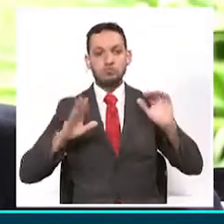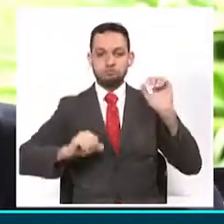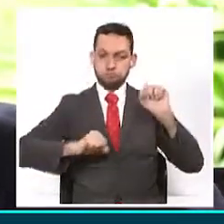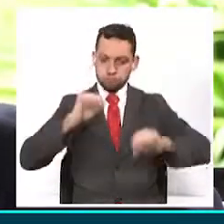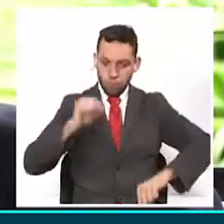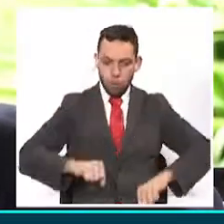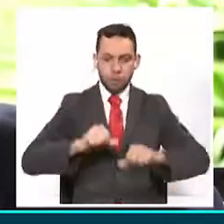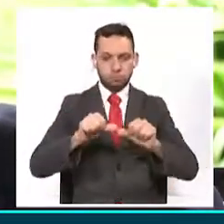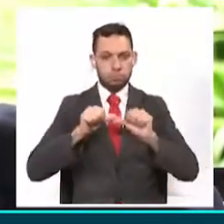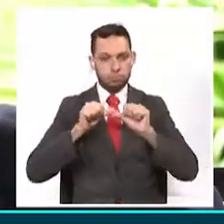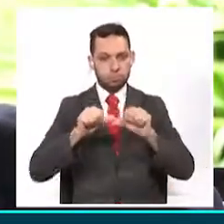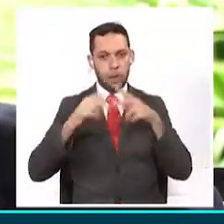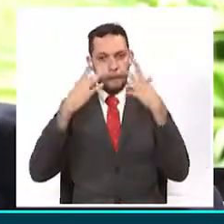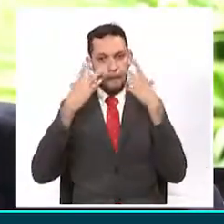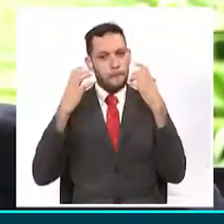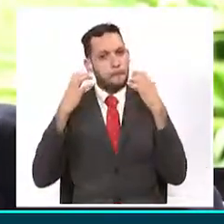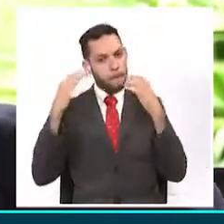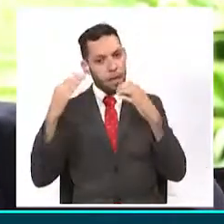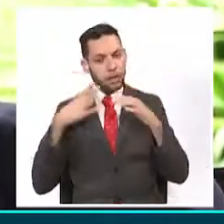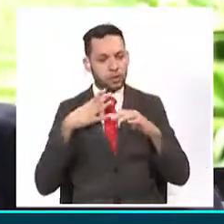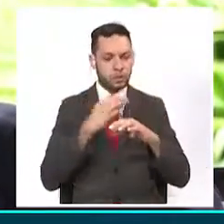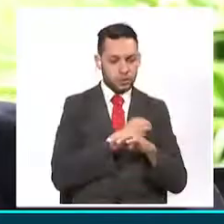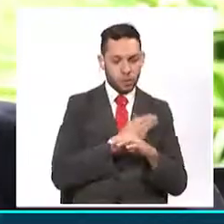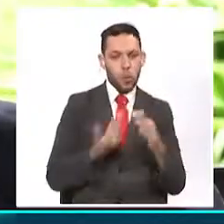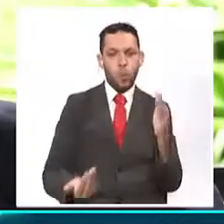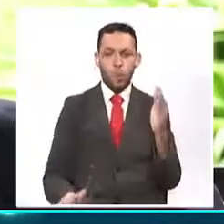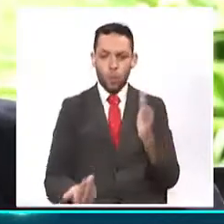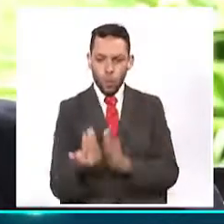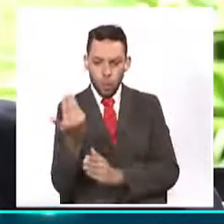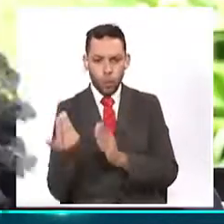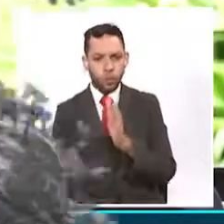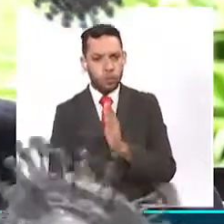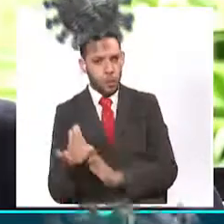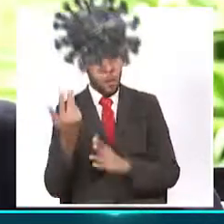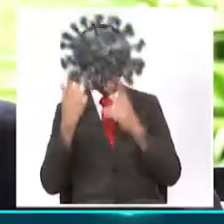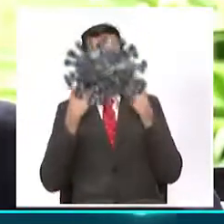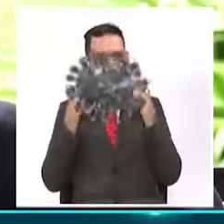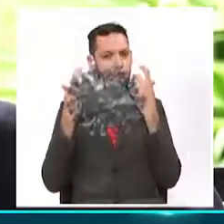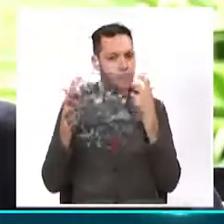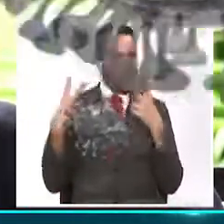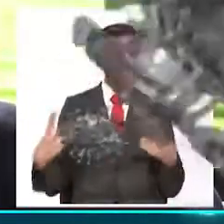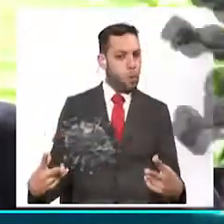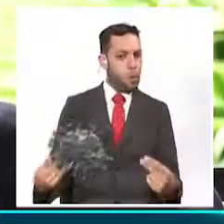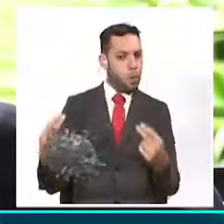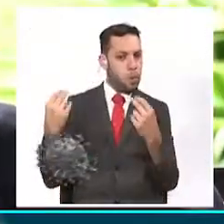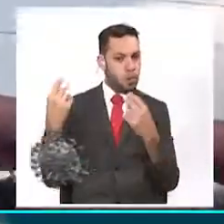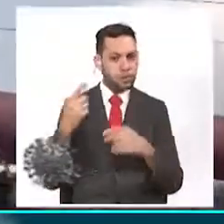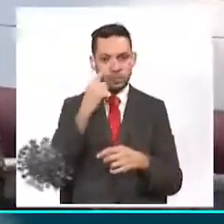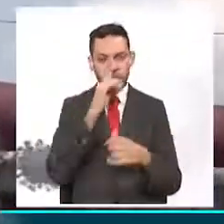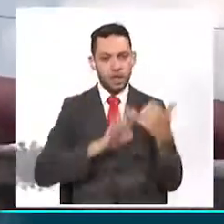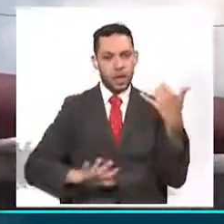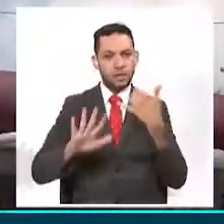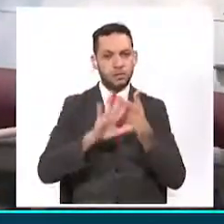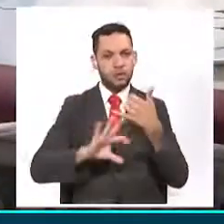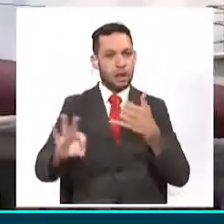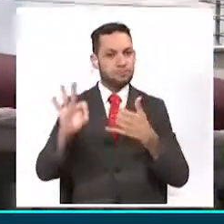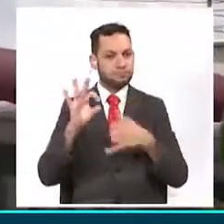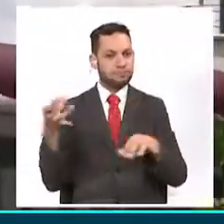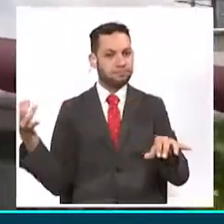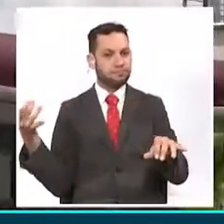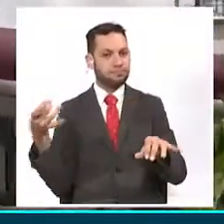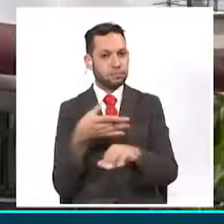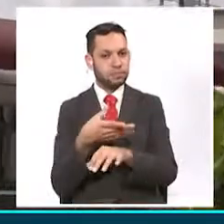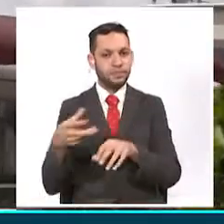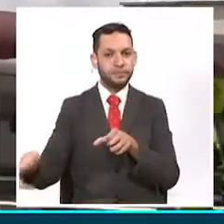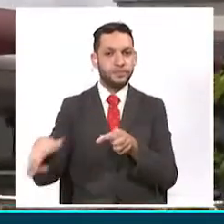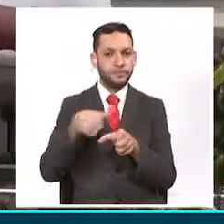tenemos algunas innovaciones, que es el cable más moderno que hay en Colombia. Si bien la capacidad de las